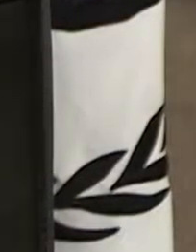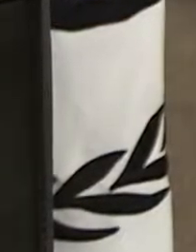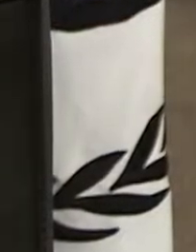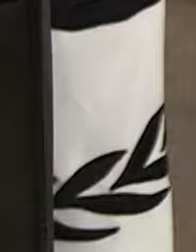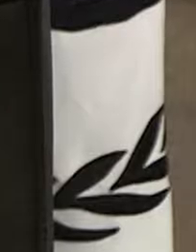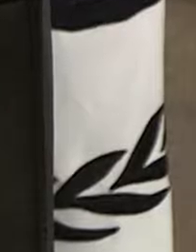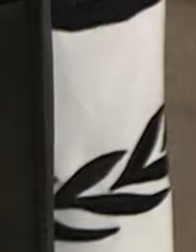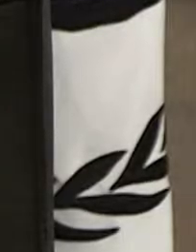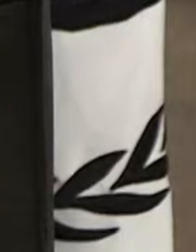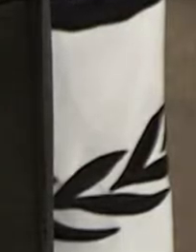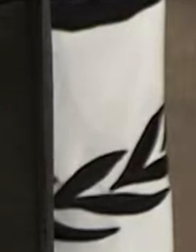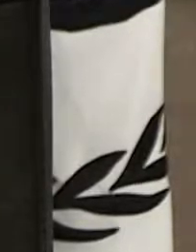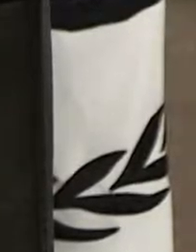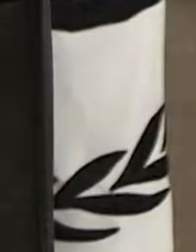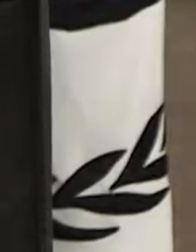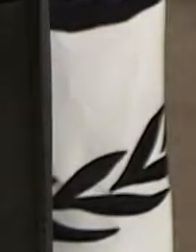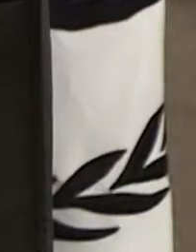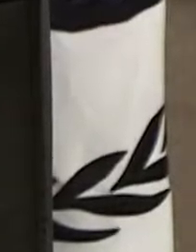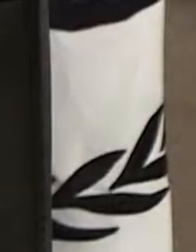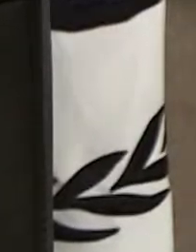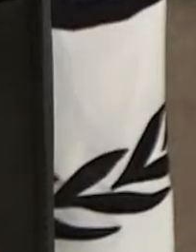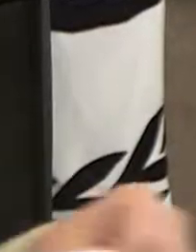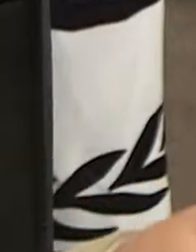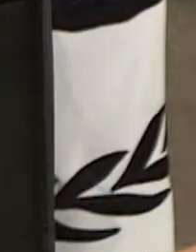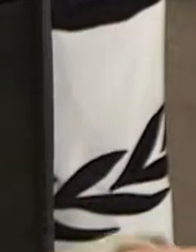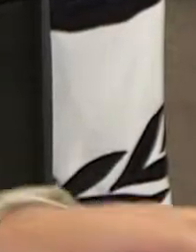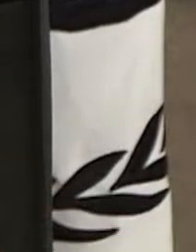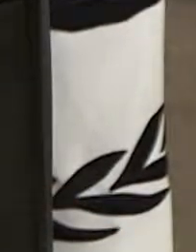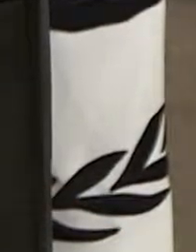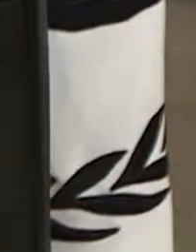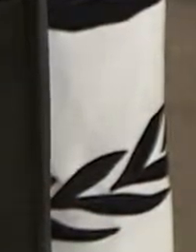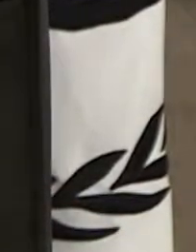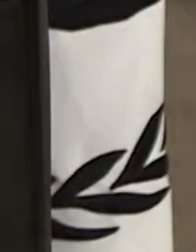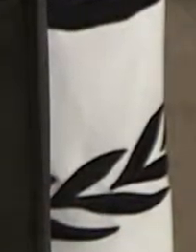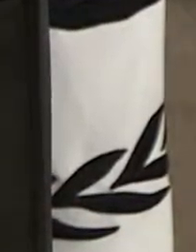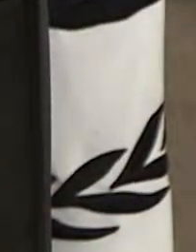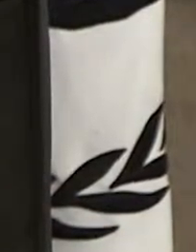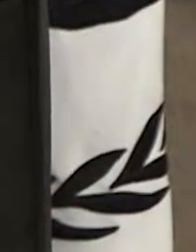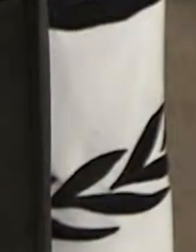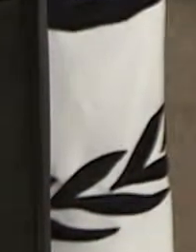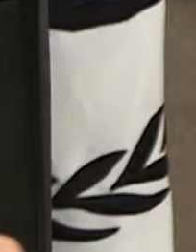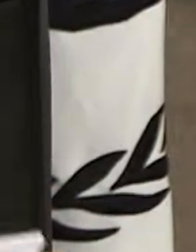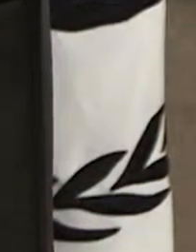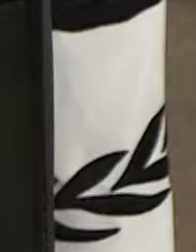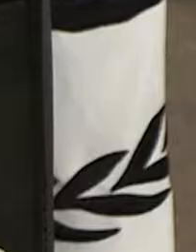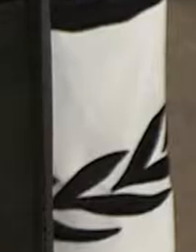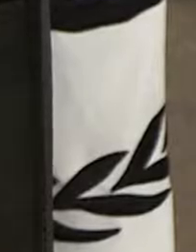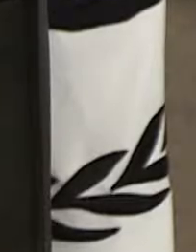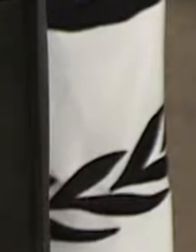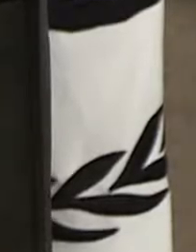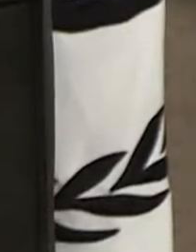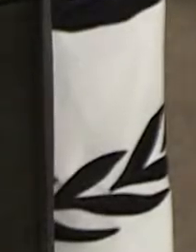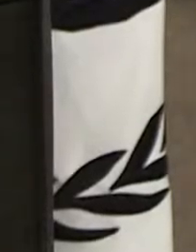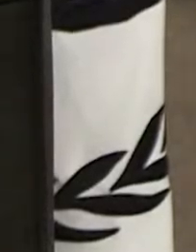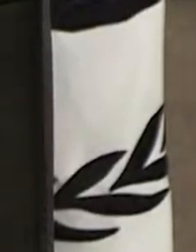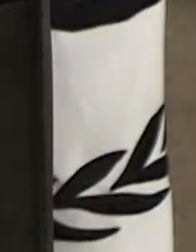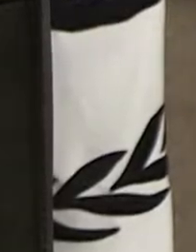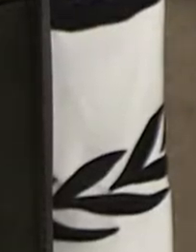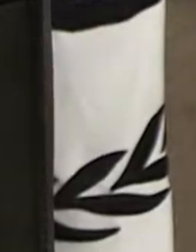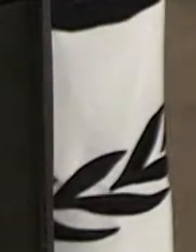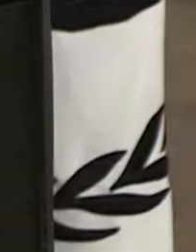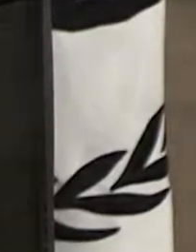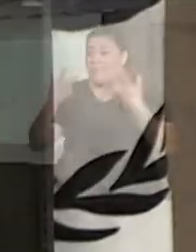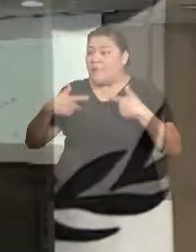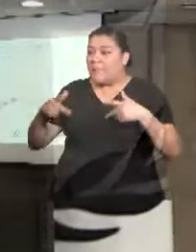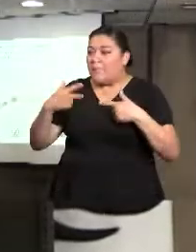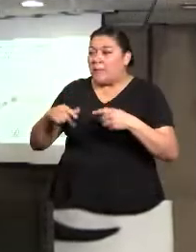de personas. Una campaña que está dirigida a directamente atacar los factores que generan